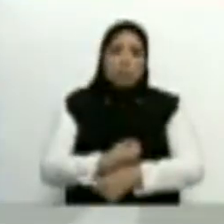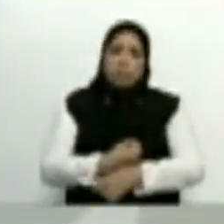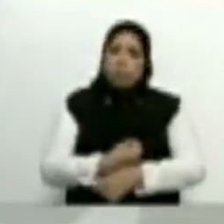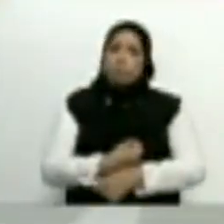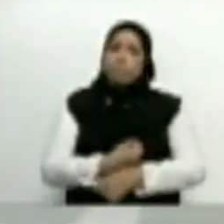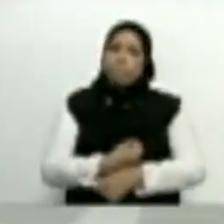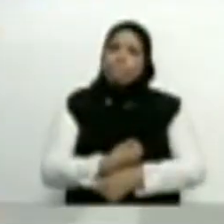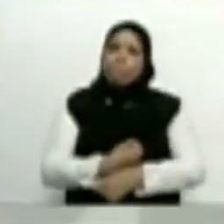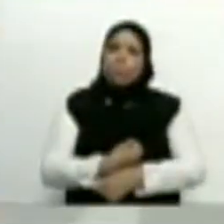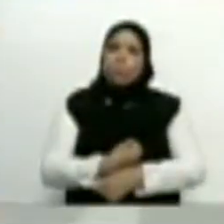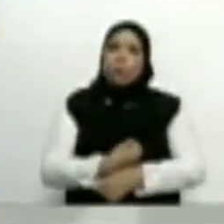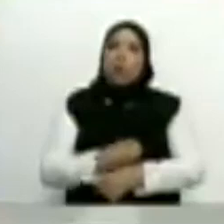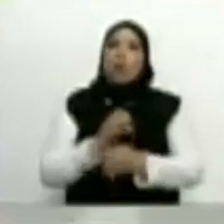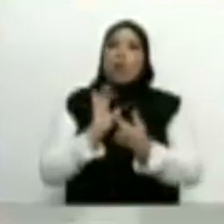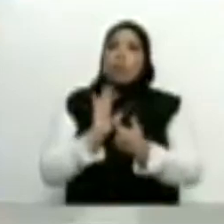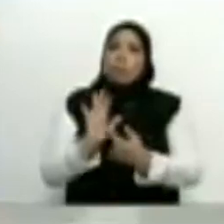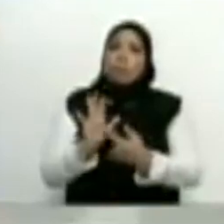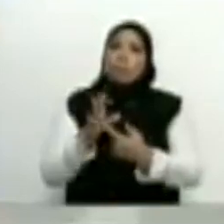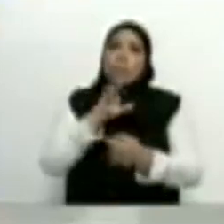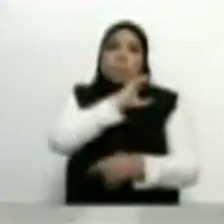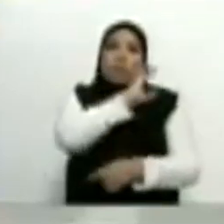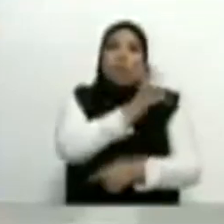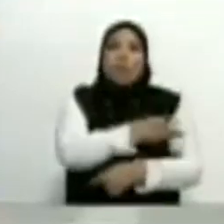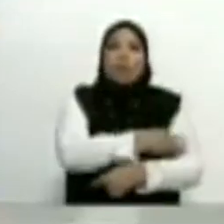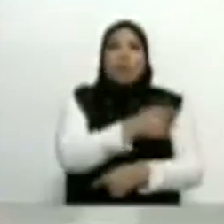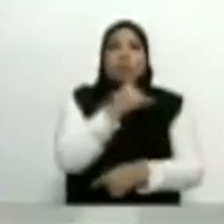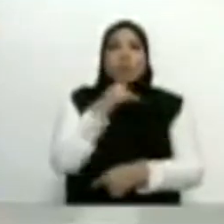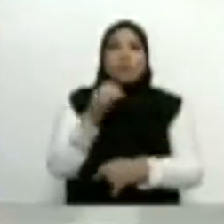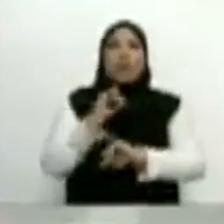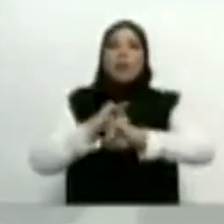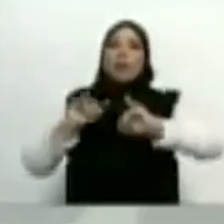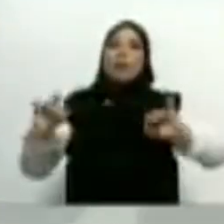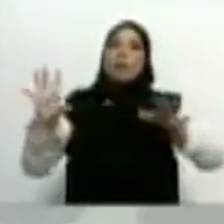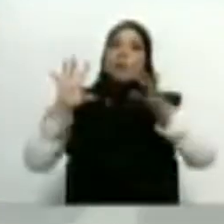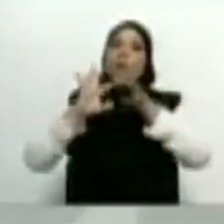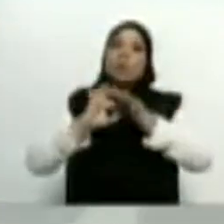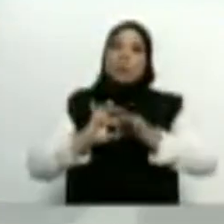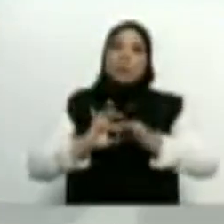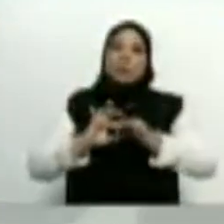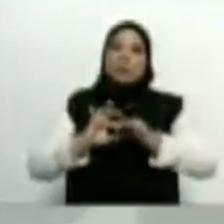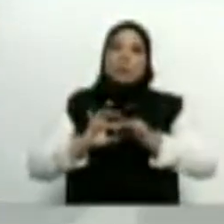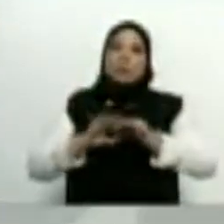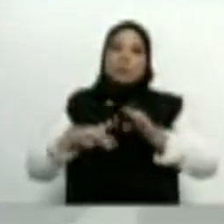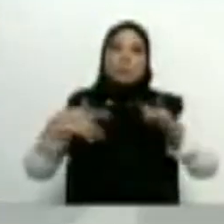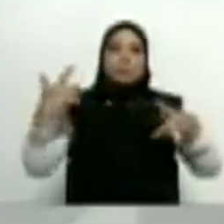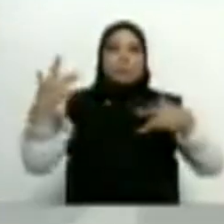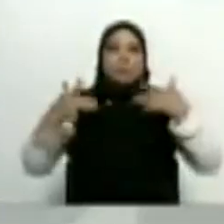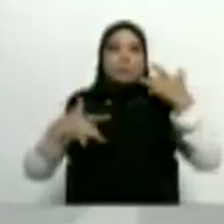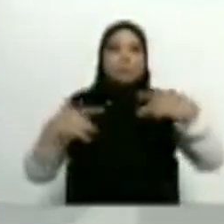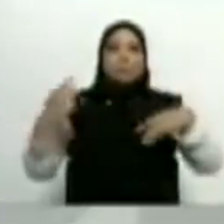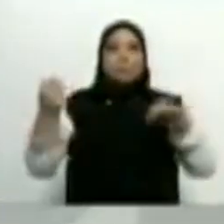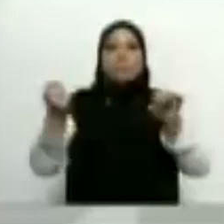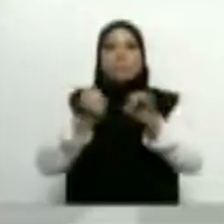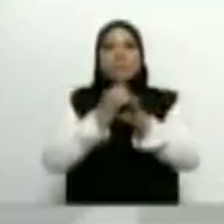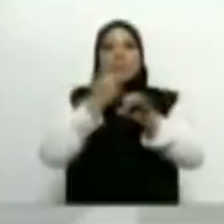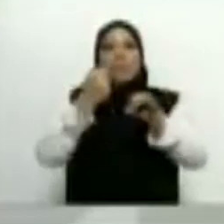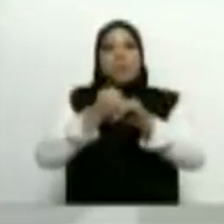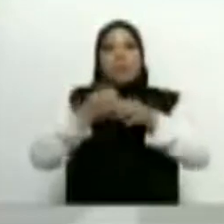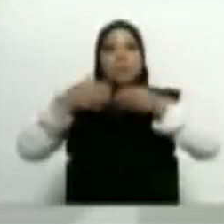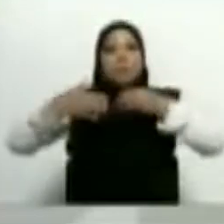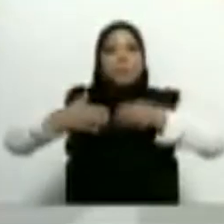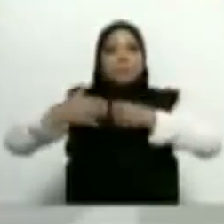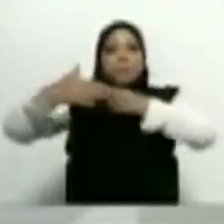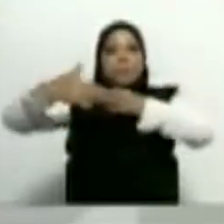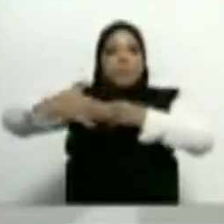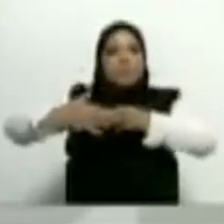pero en ese momento demostró una energía, una capacidad de conducción única. Él antes de la batalla se paseó nave por